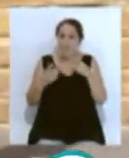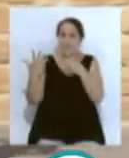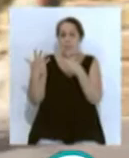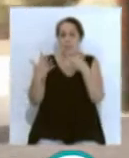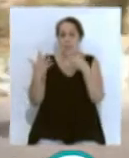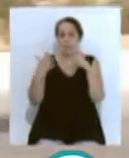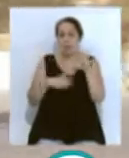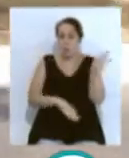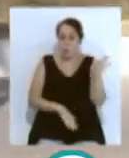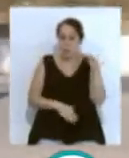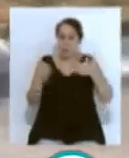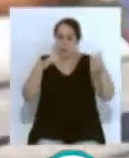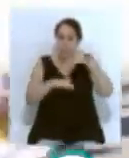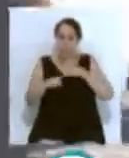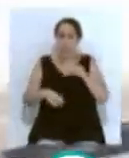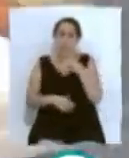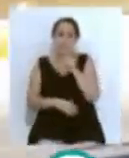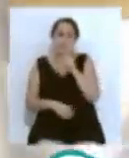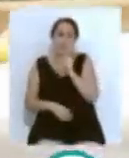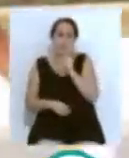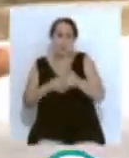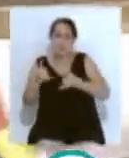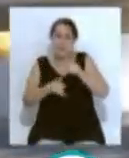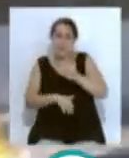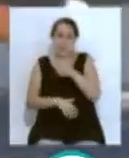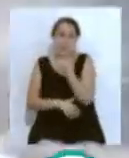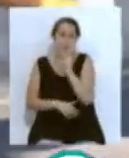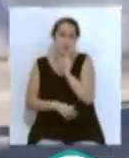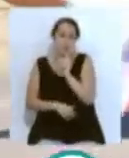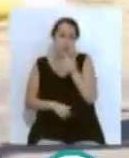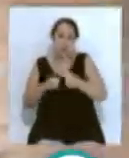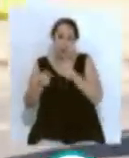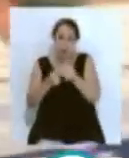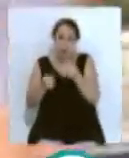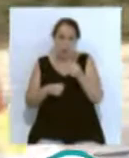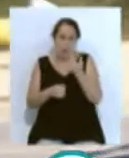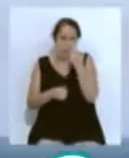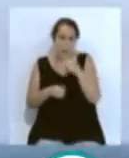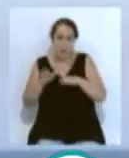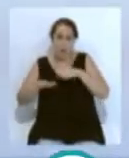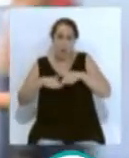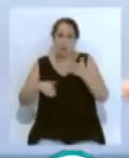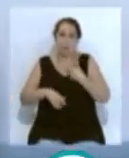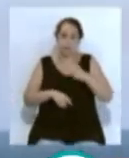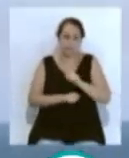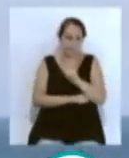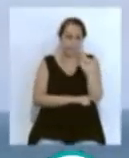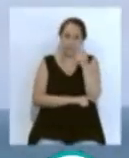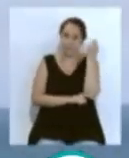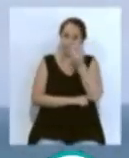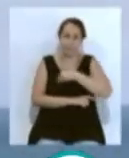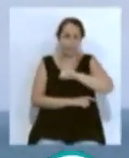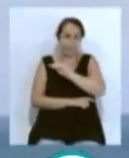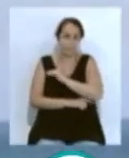metros a nado, 20 kilómetros en bicicleta y 5 kilómetros de carrera a pie. Se proclamaba campeona de España